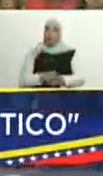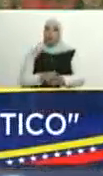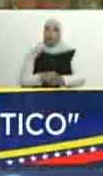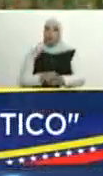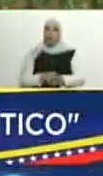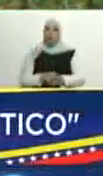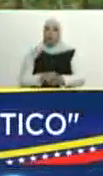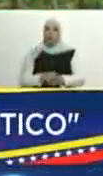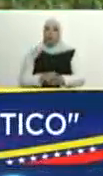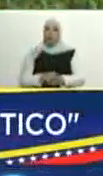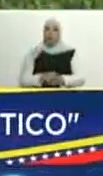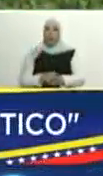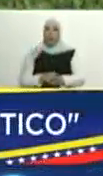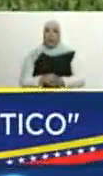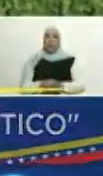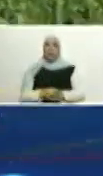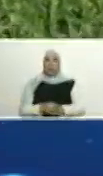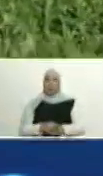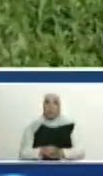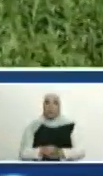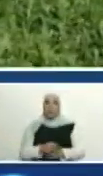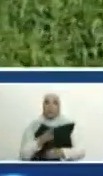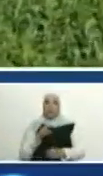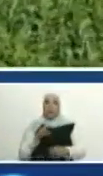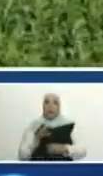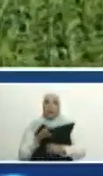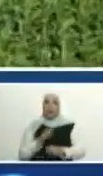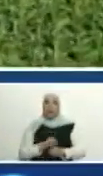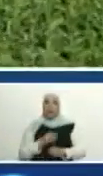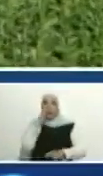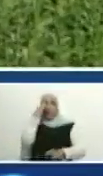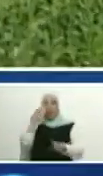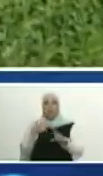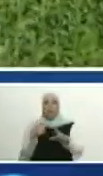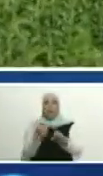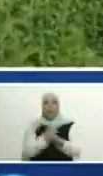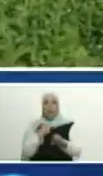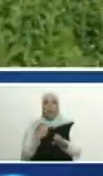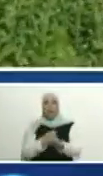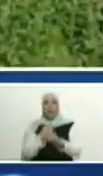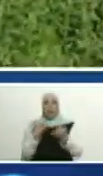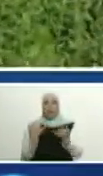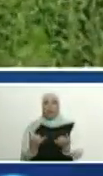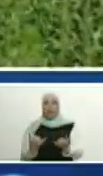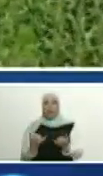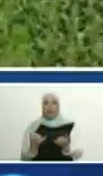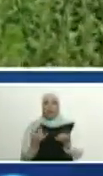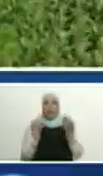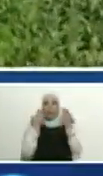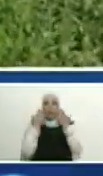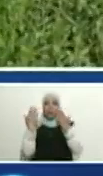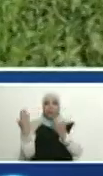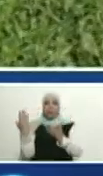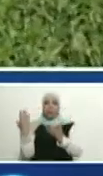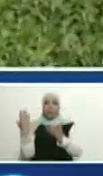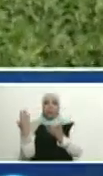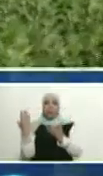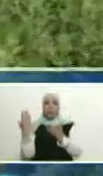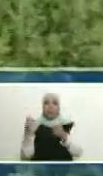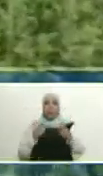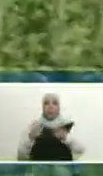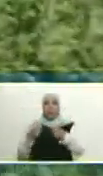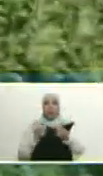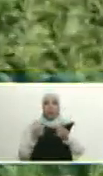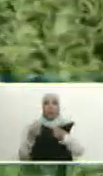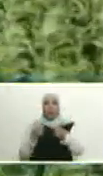histórica. Y hoy, bueno, en unión de las fuerzas productivas, usted lo acaba de decir, cómo hemos venido articulando, coordinando